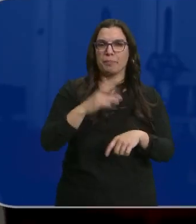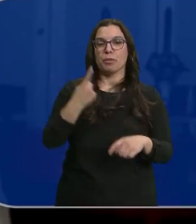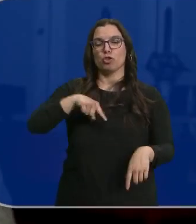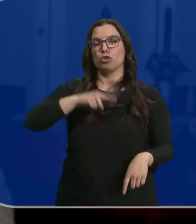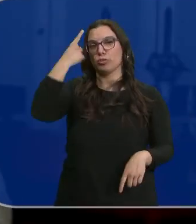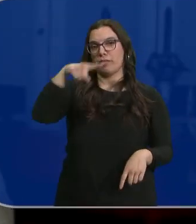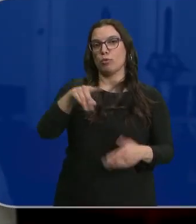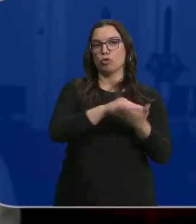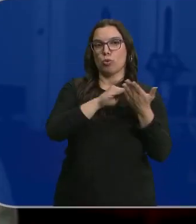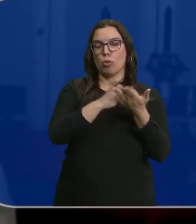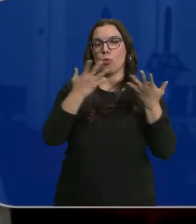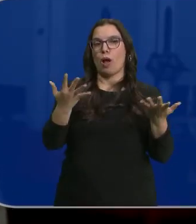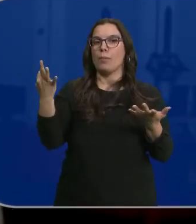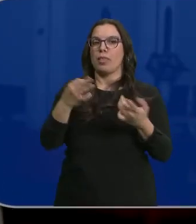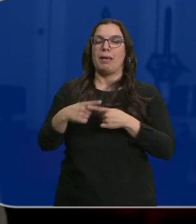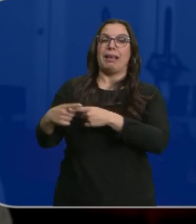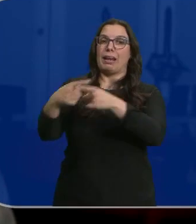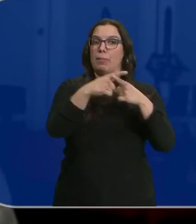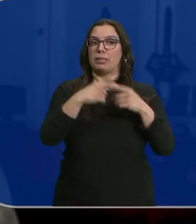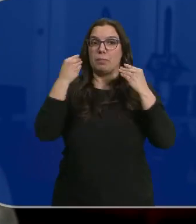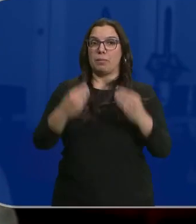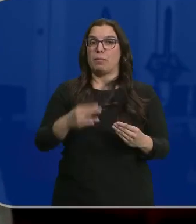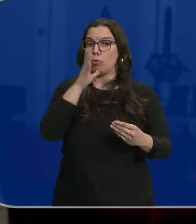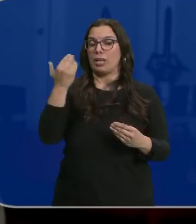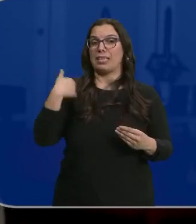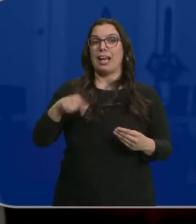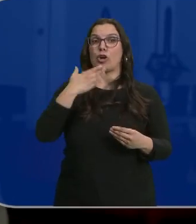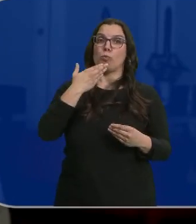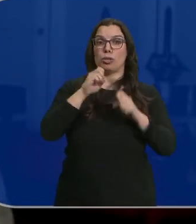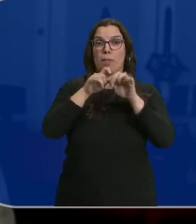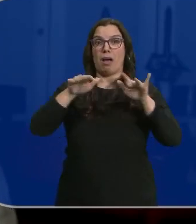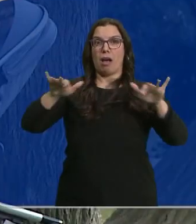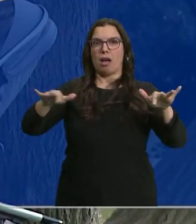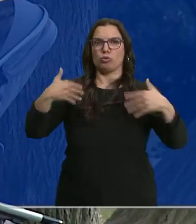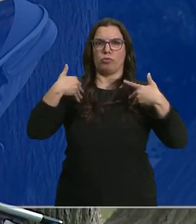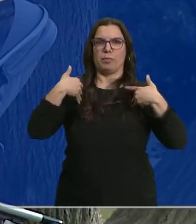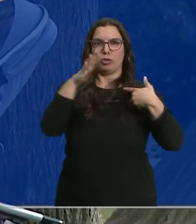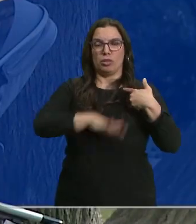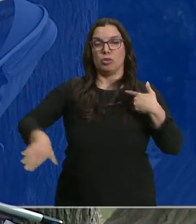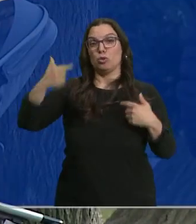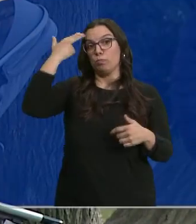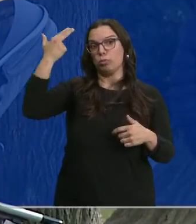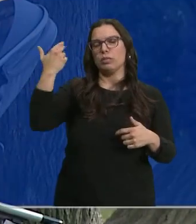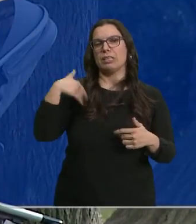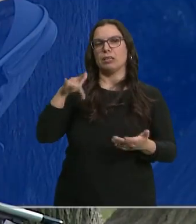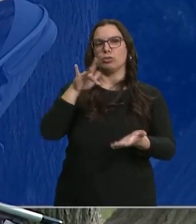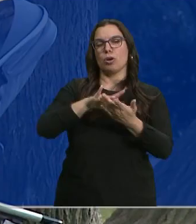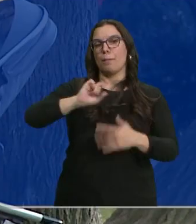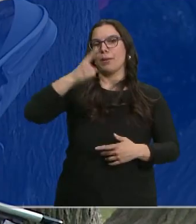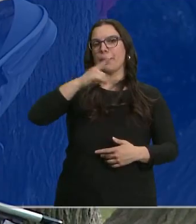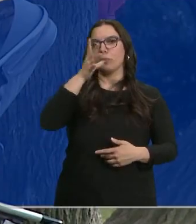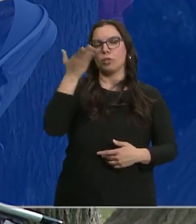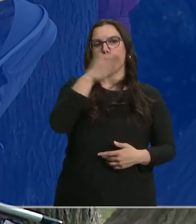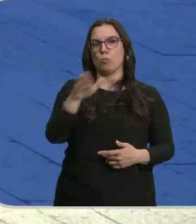las vacunas, pero hay que distribuirlas porque empieza a ser una pandemia el sufrimiento de los niños. El suicidio es ya la principal